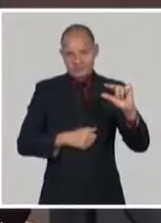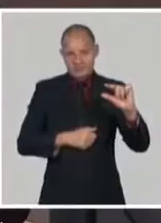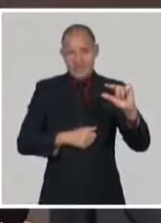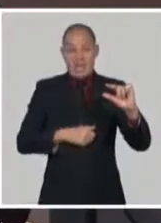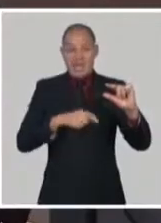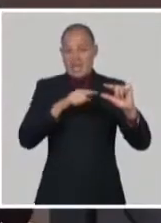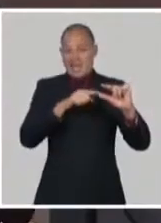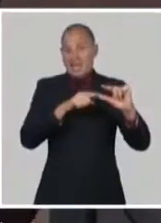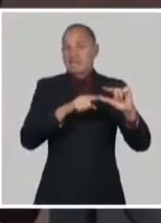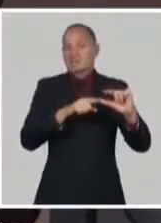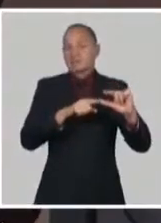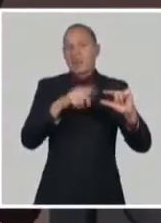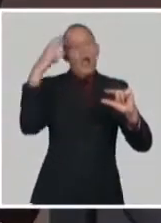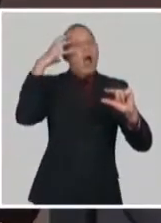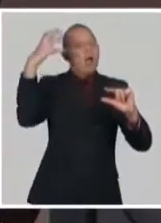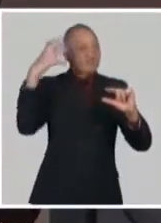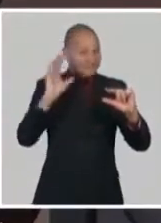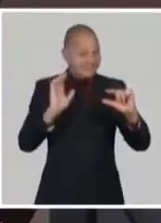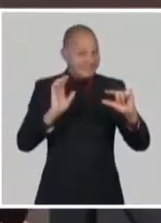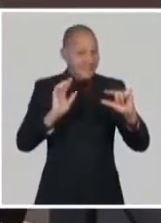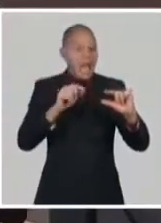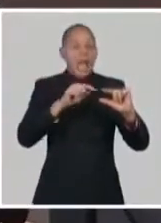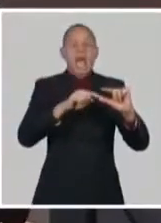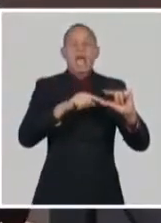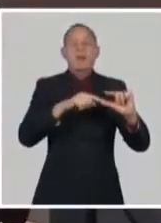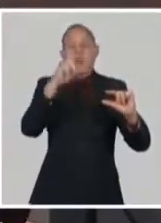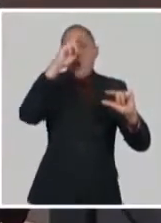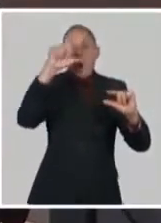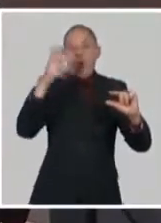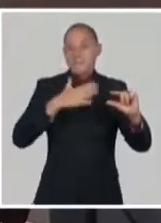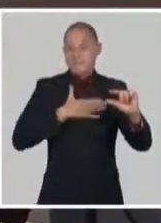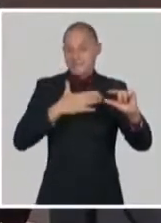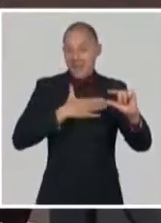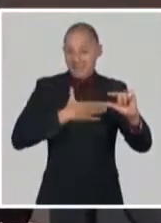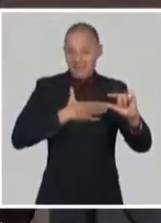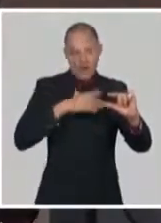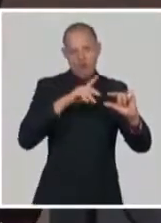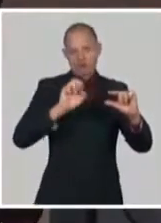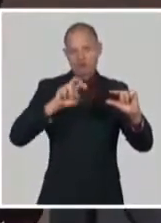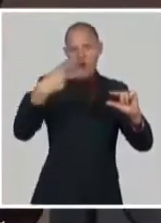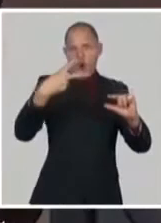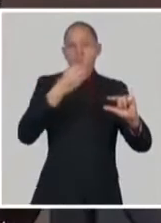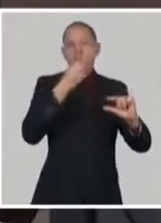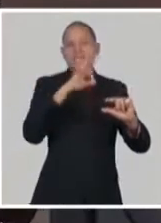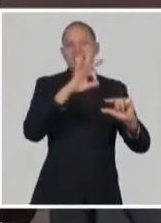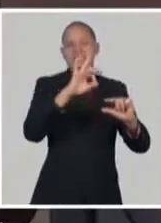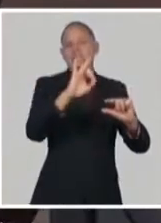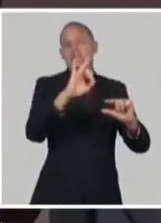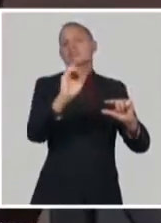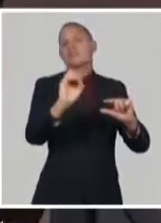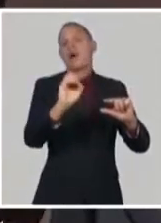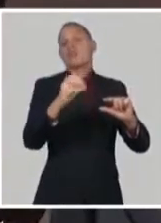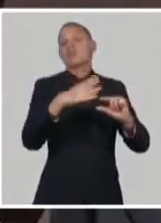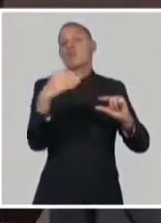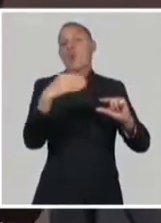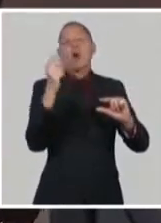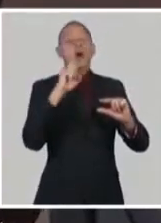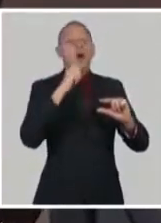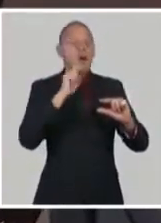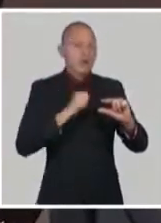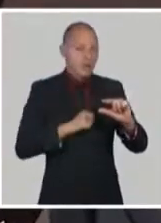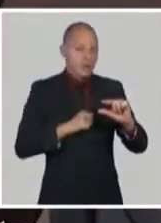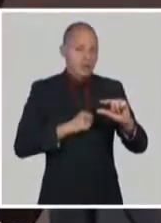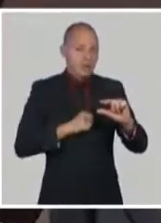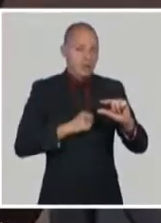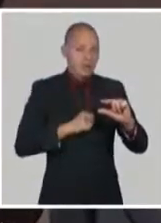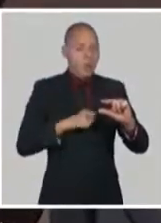privada es mucho mayor que ese. Pero, digamos, en compras públicas de grandes cantidades de vacunas, 35 dólares una dosis, 32 dólares una dosis,